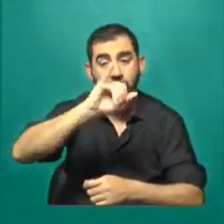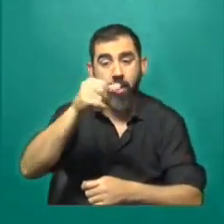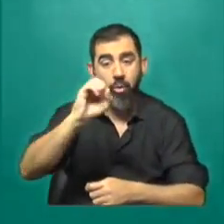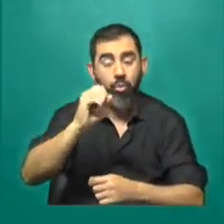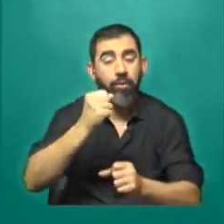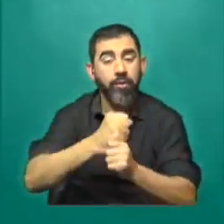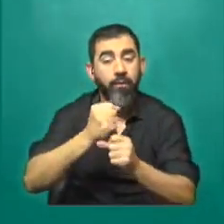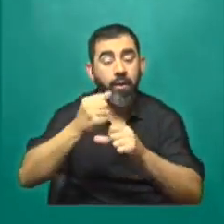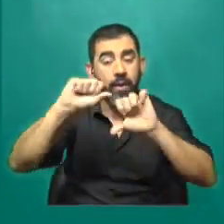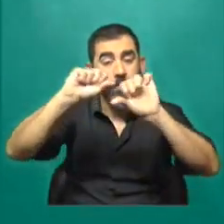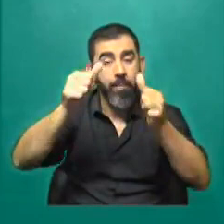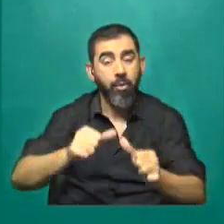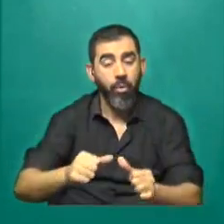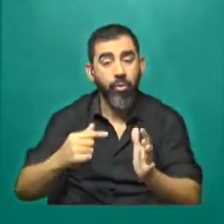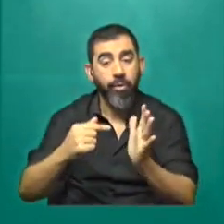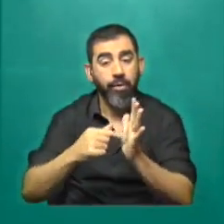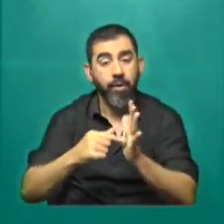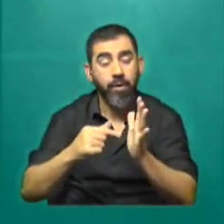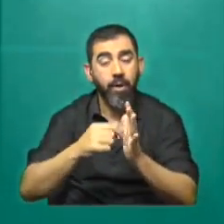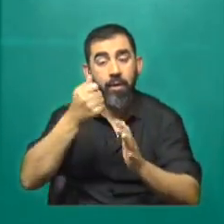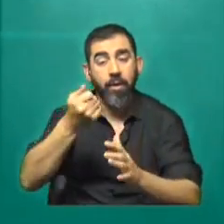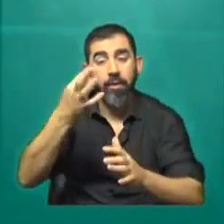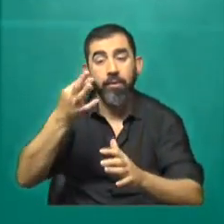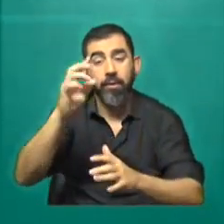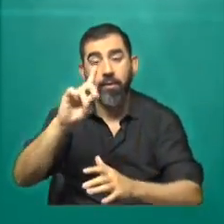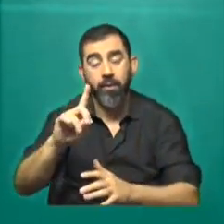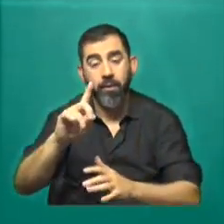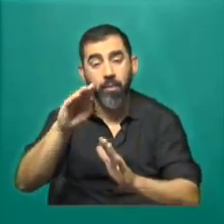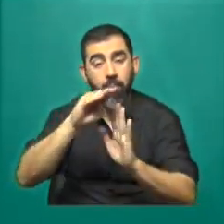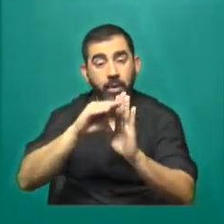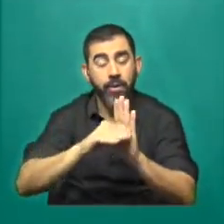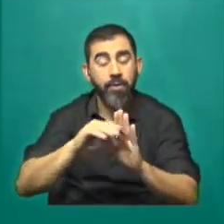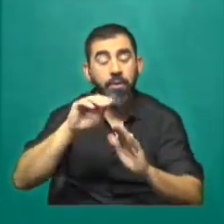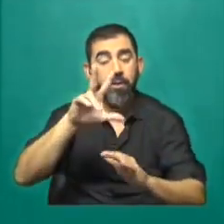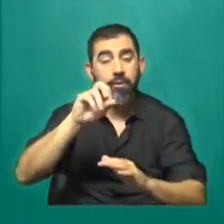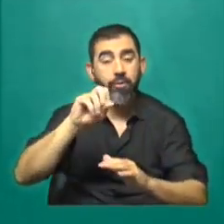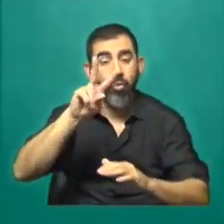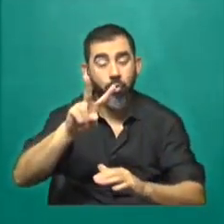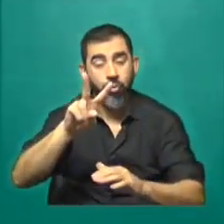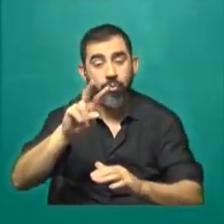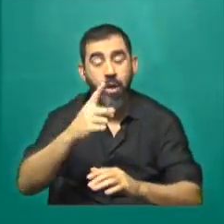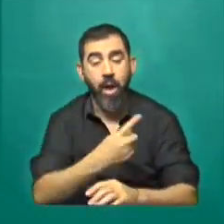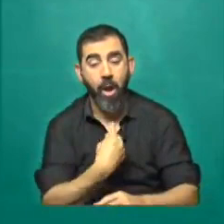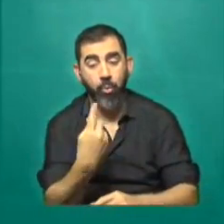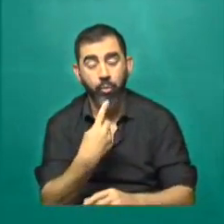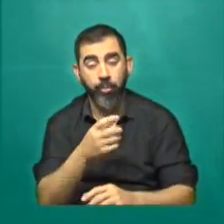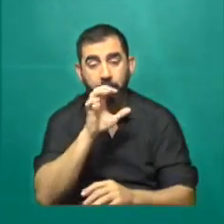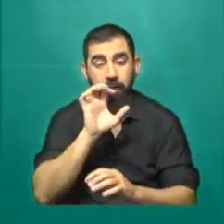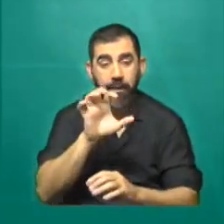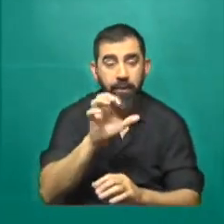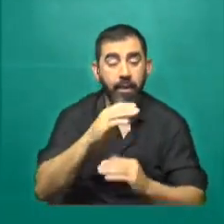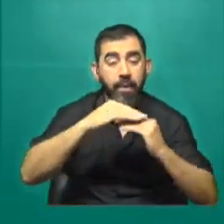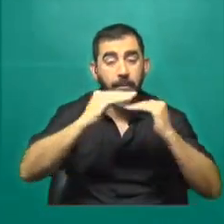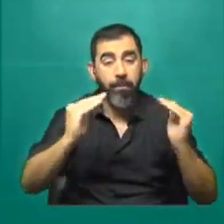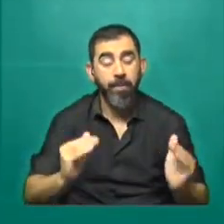delegada electa de las ATD secundaria por la lista 302, autonomía, gobierno y participación crítica, integrando la PESA permanente desde